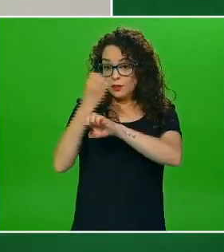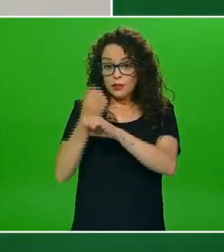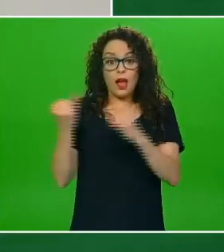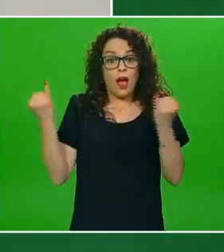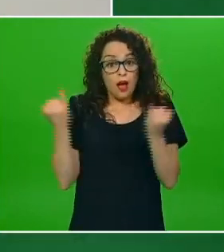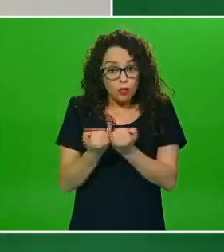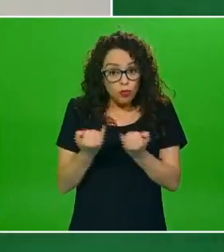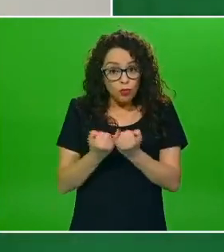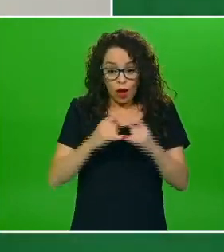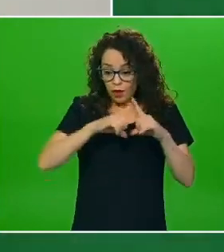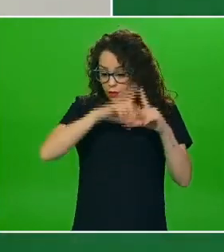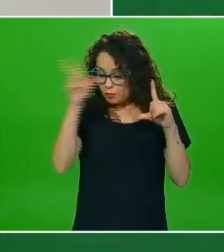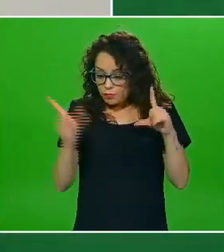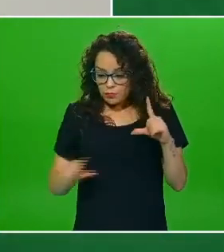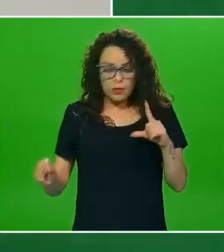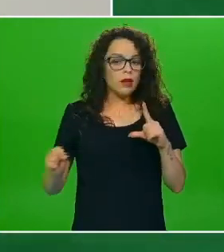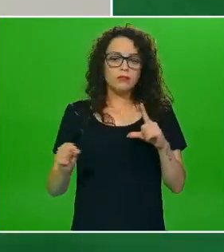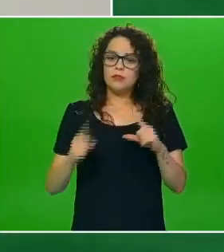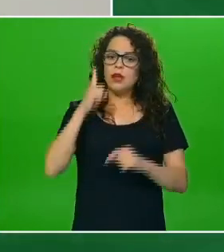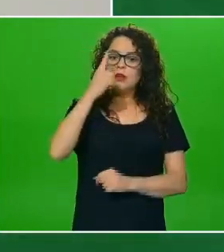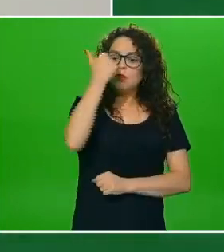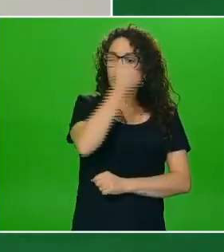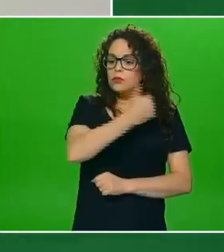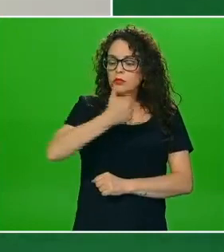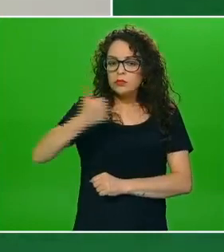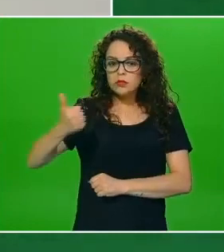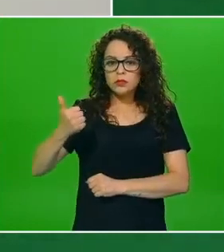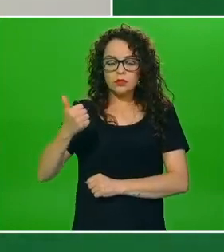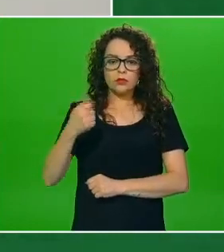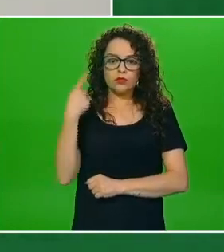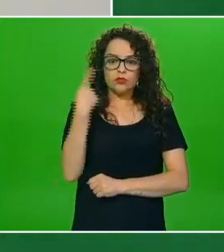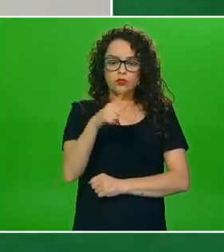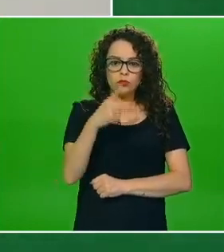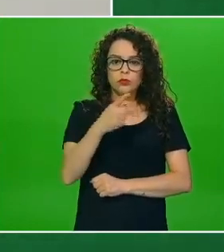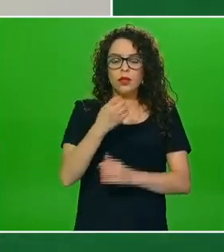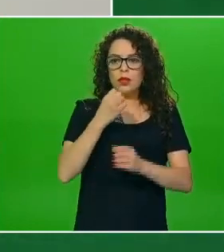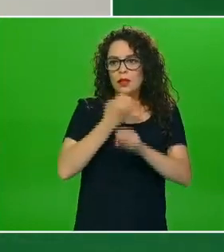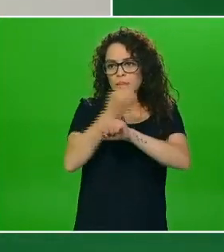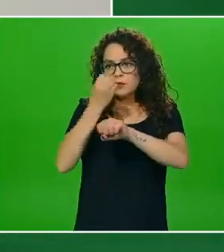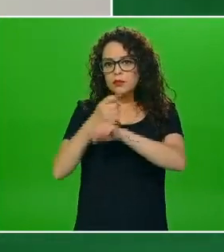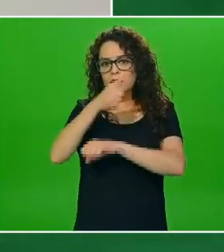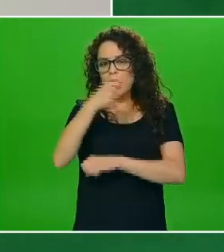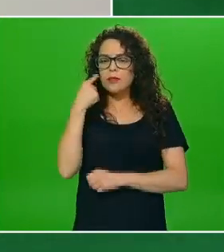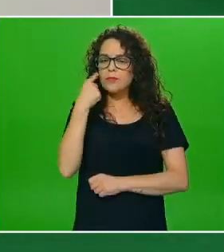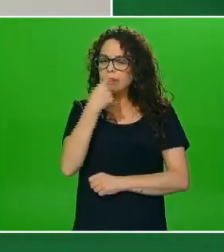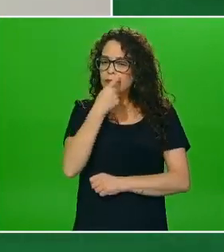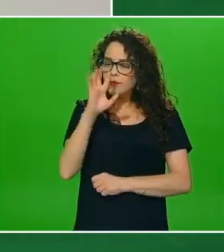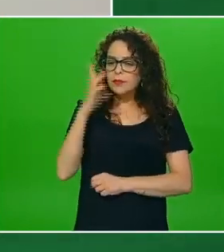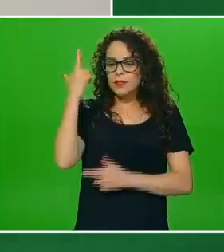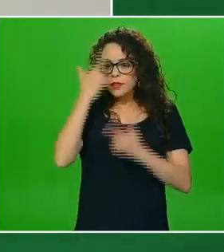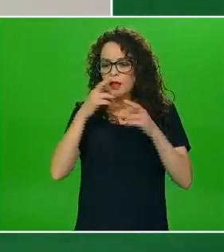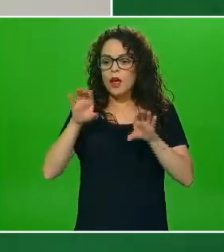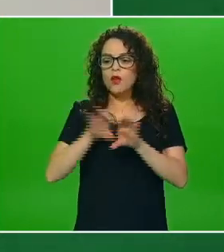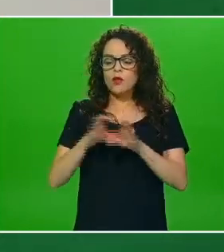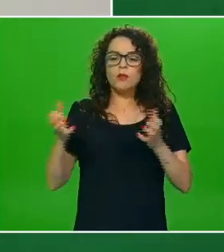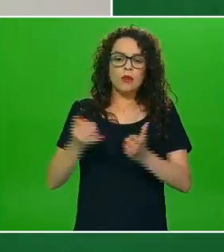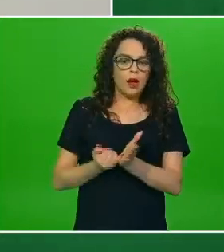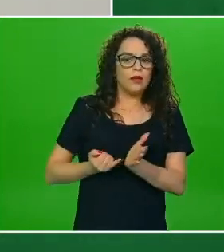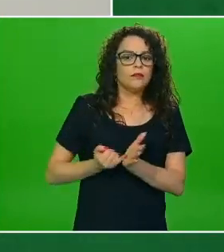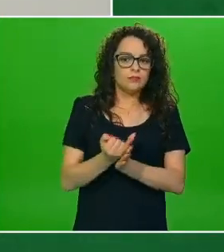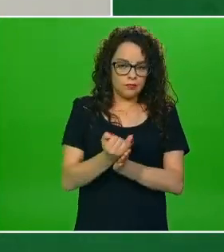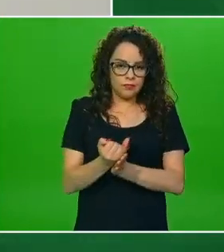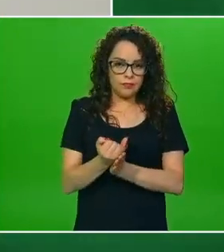federativas son mediciones que se hacen específicamente para cada una de las entidades y que por lo tanto les permiten tomar